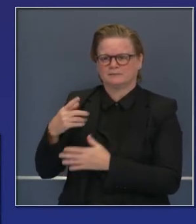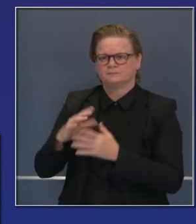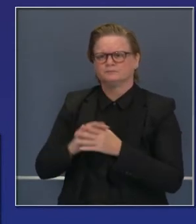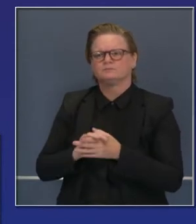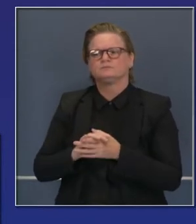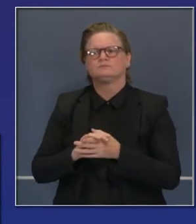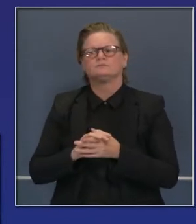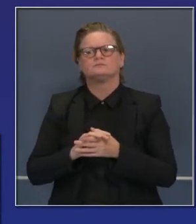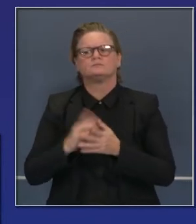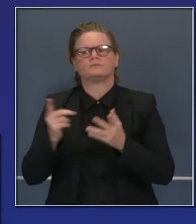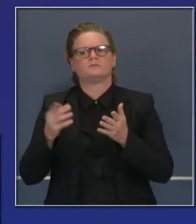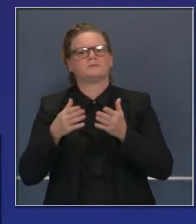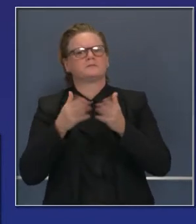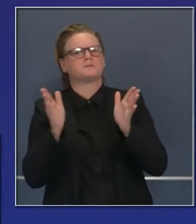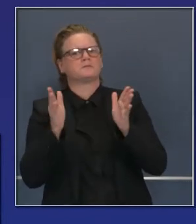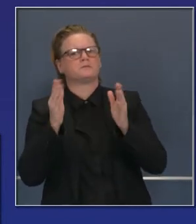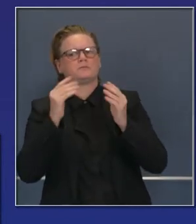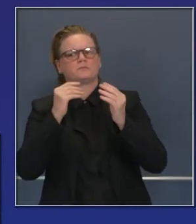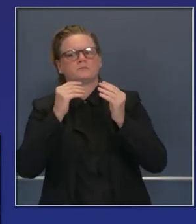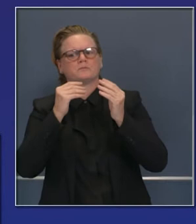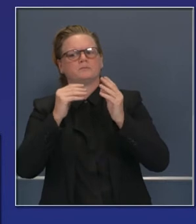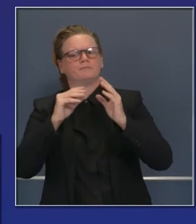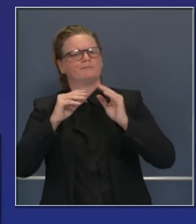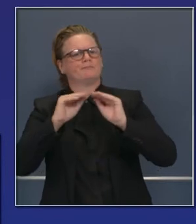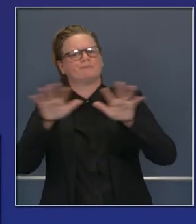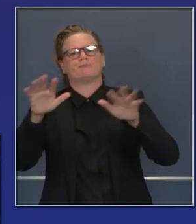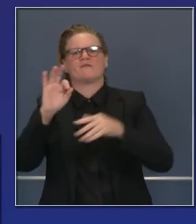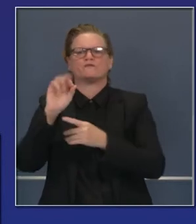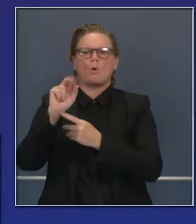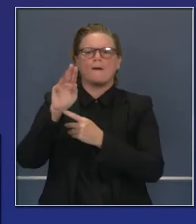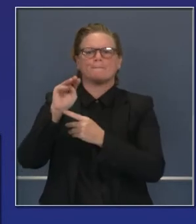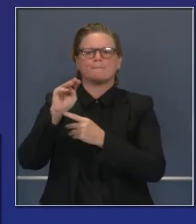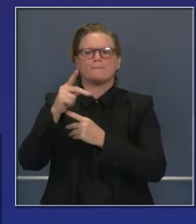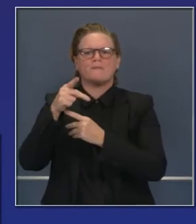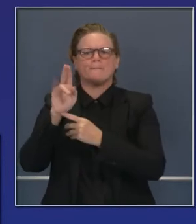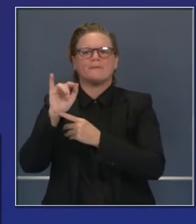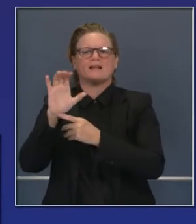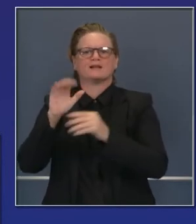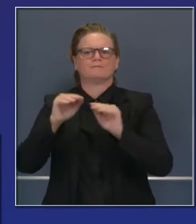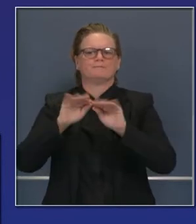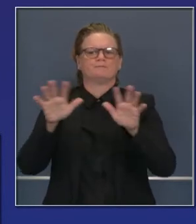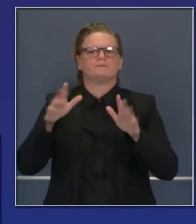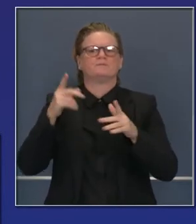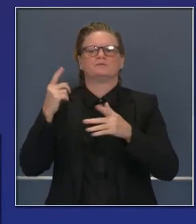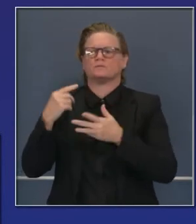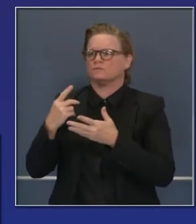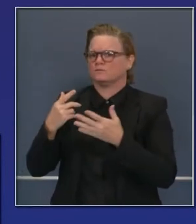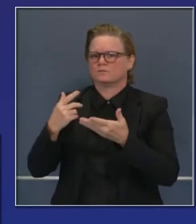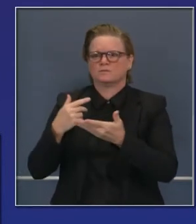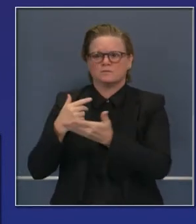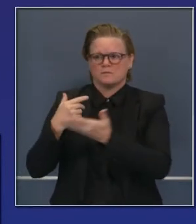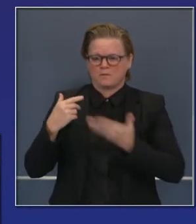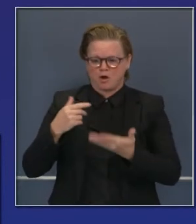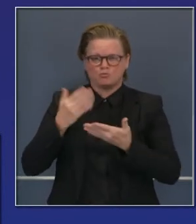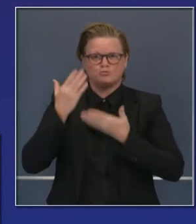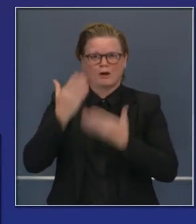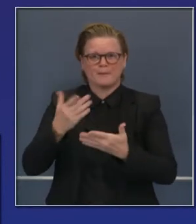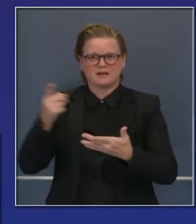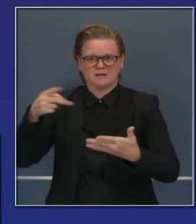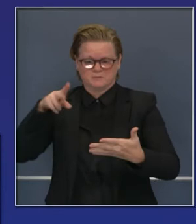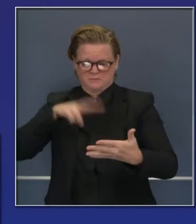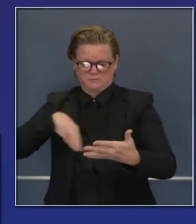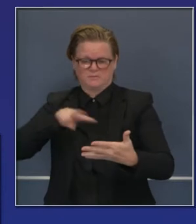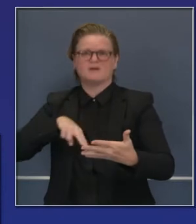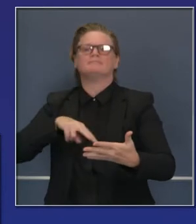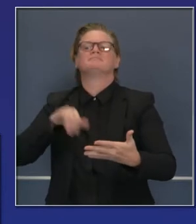público el viernes con las últimas noticias sobre el plan. Y ahora tenemos una mejor idea de lo disponible para la